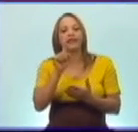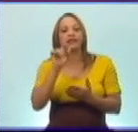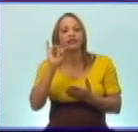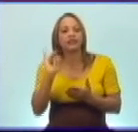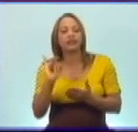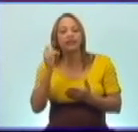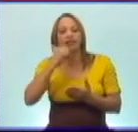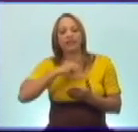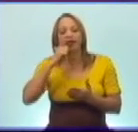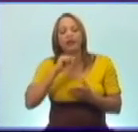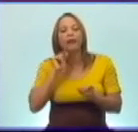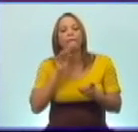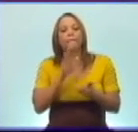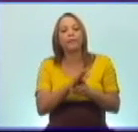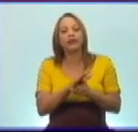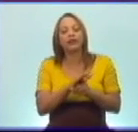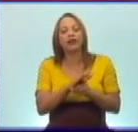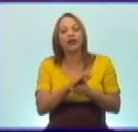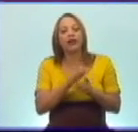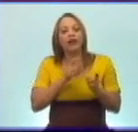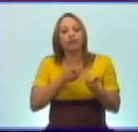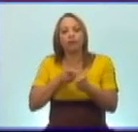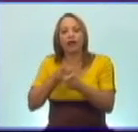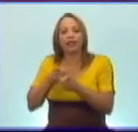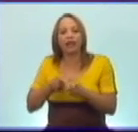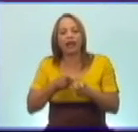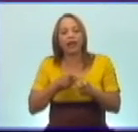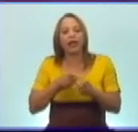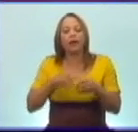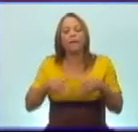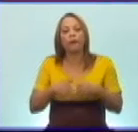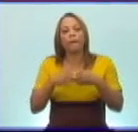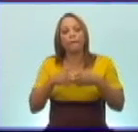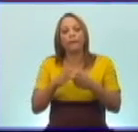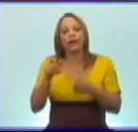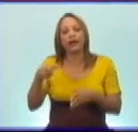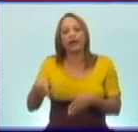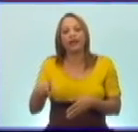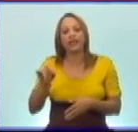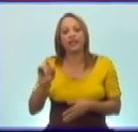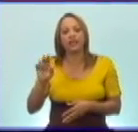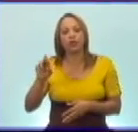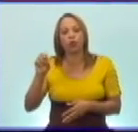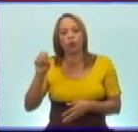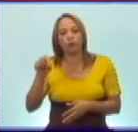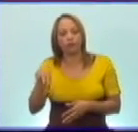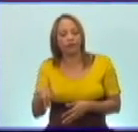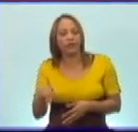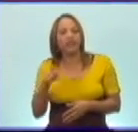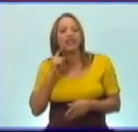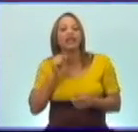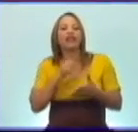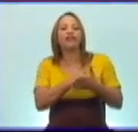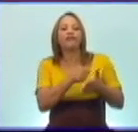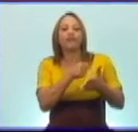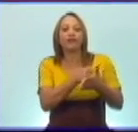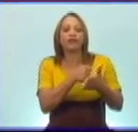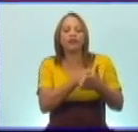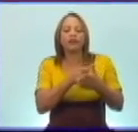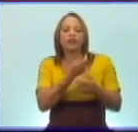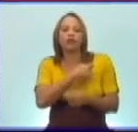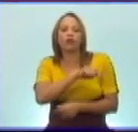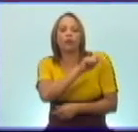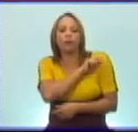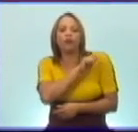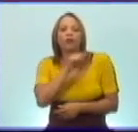comienza el ataque mercenario por Playa Girón en Bahía de Cochinos y el enfrentamiento de nuestro pueblo